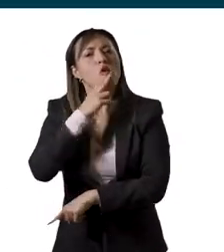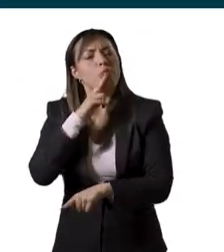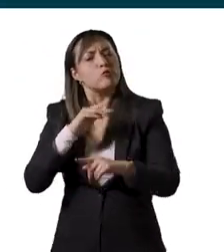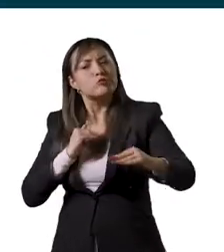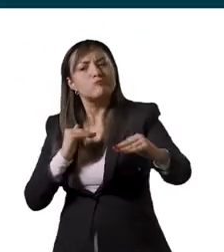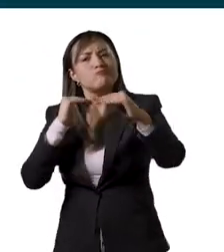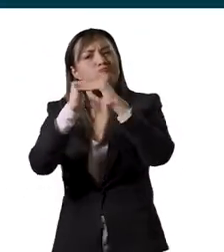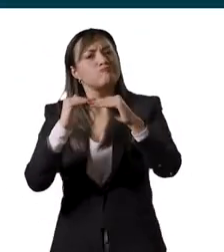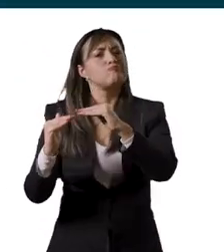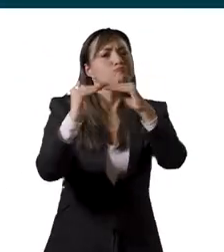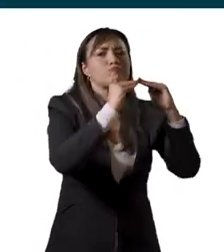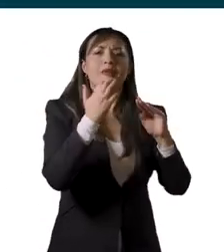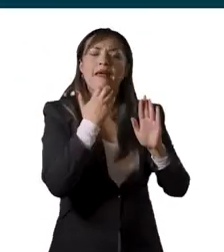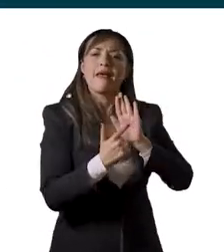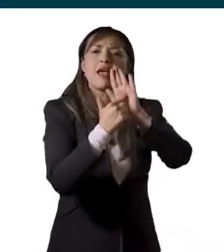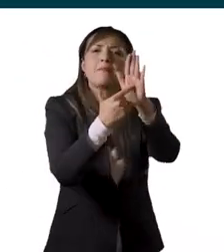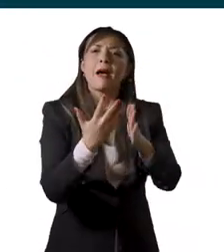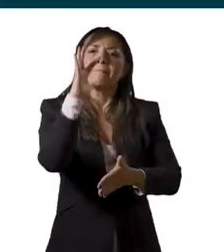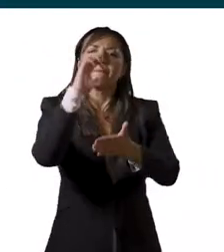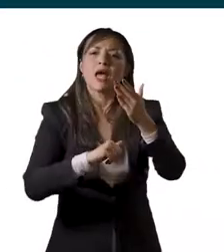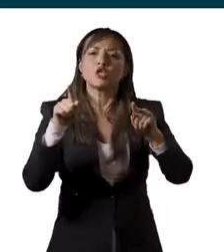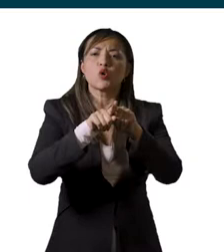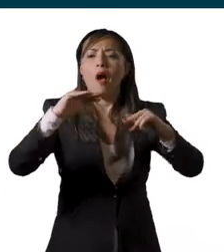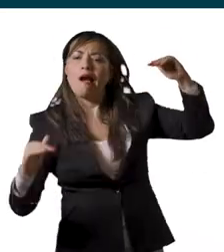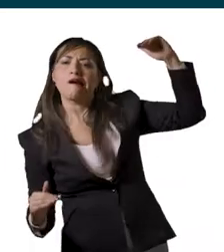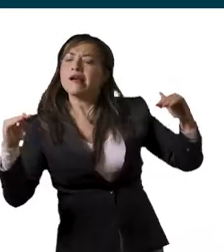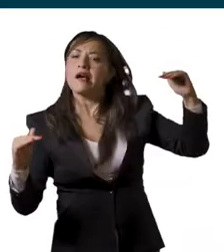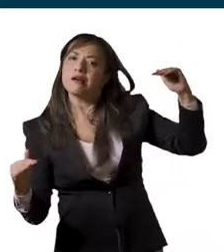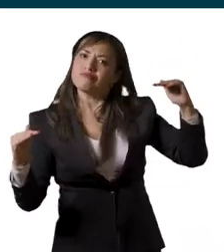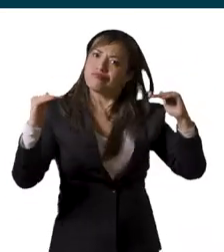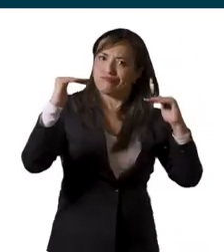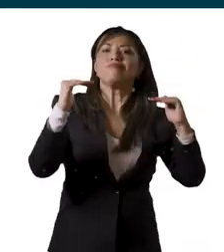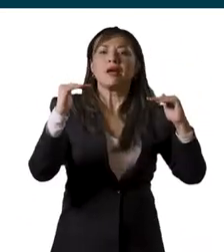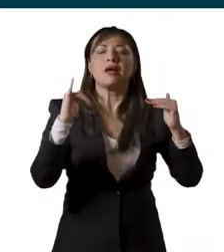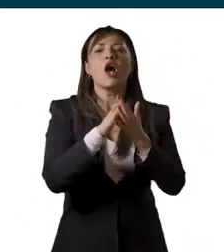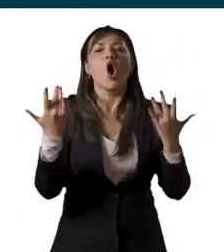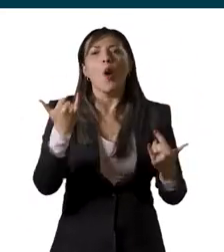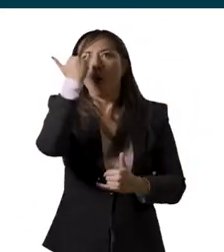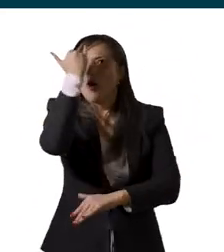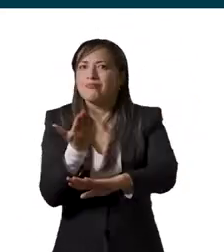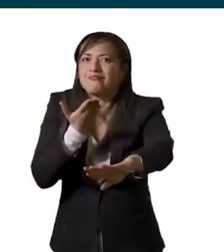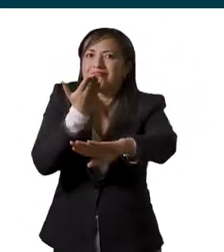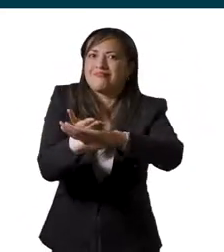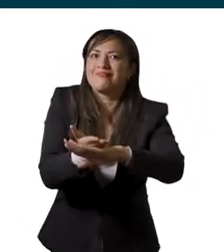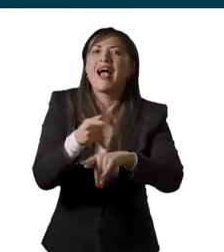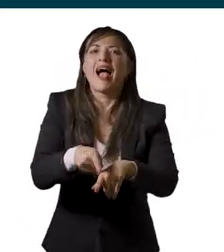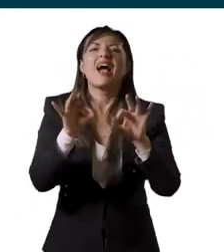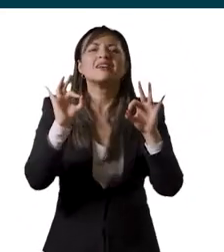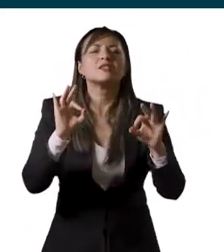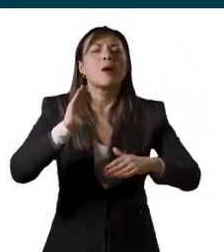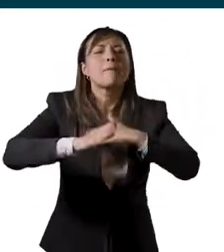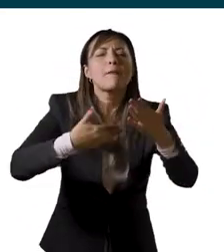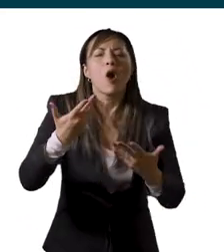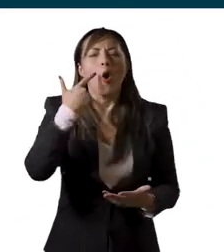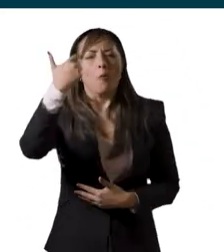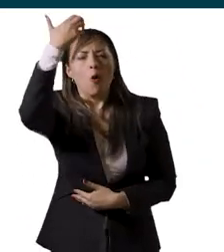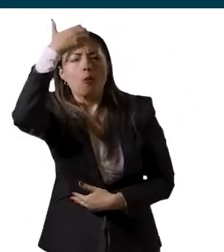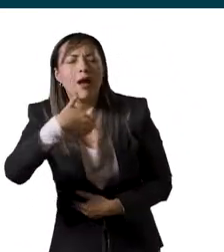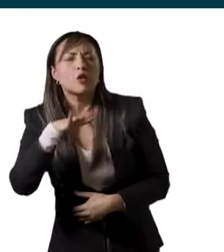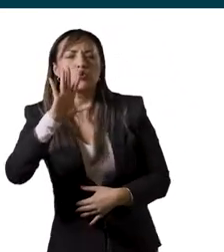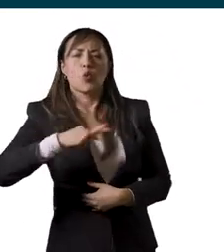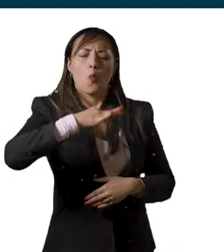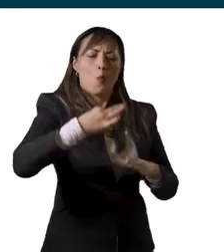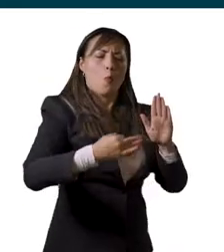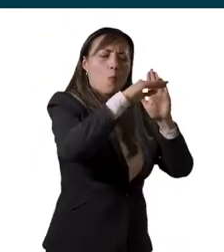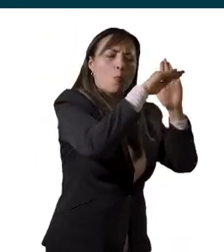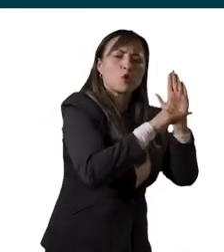mostrando su compromiso con la igualdad de género y la reducción de las desigualdades a través de iniciativas como la Evaluación del